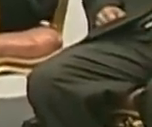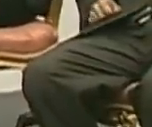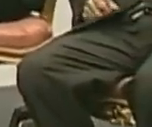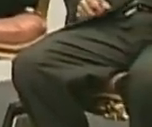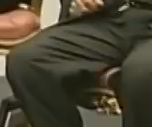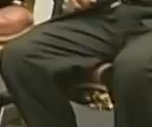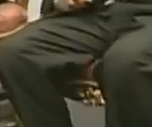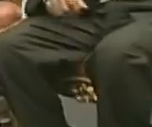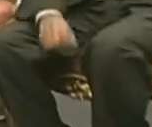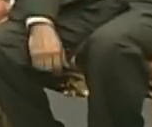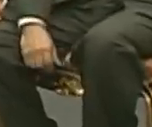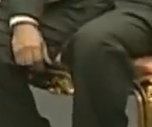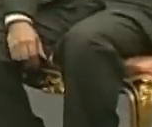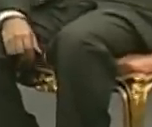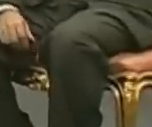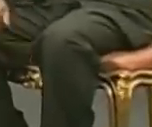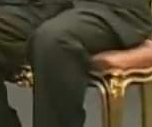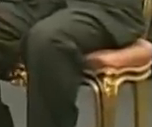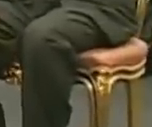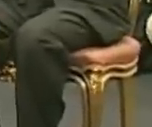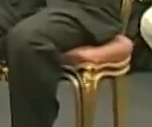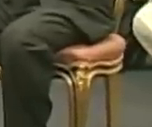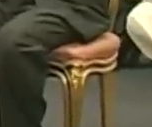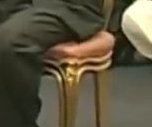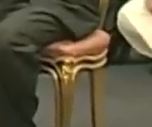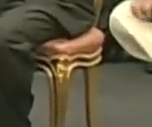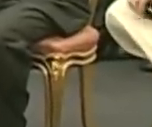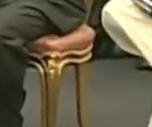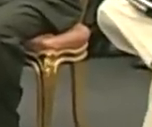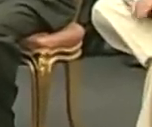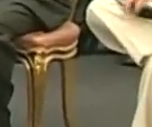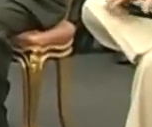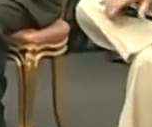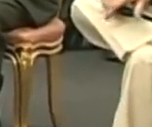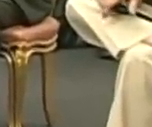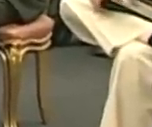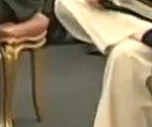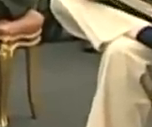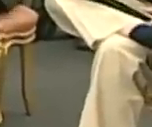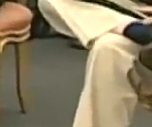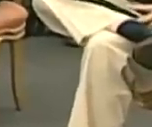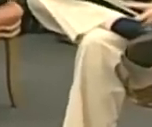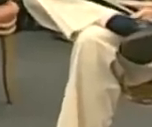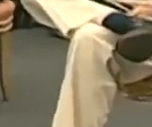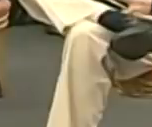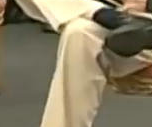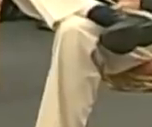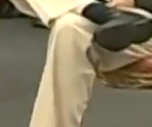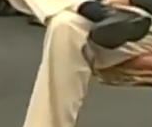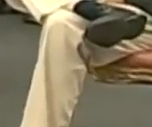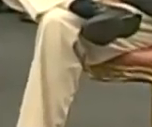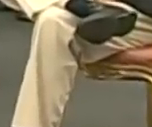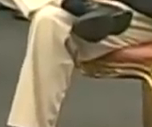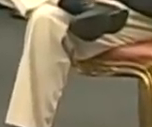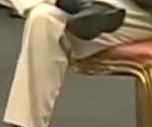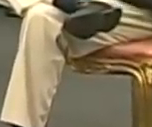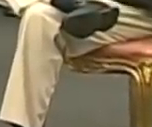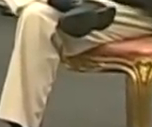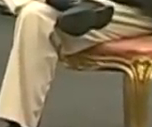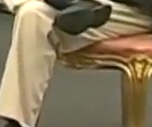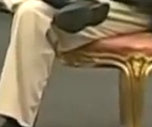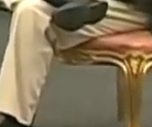y clausura del Foro Internacional Carabobo Siglo XXI, los desafíos de la